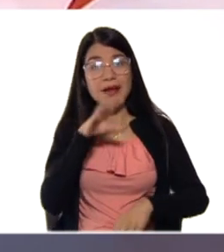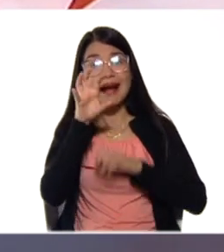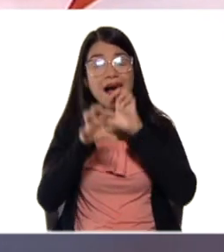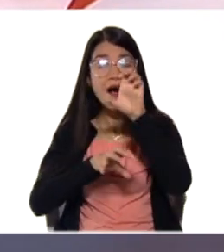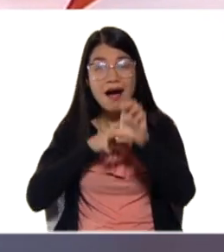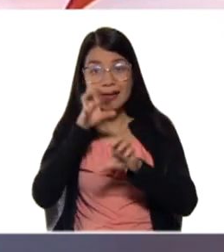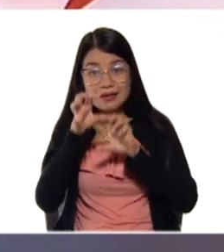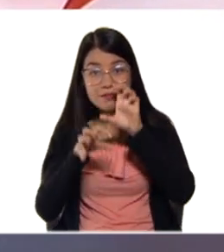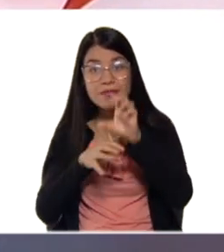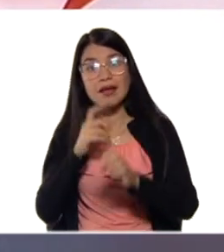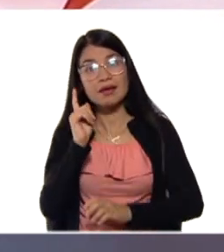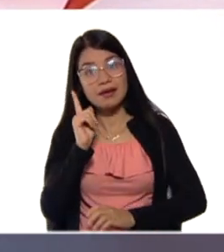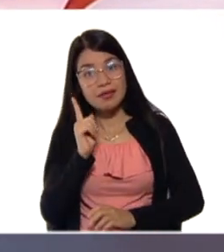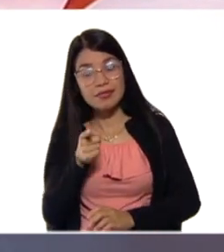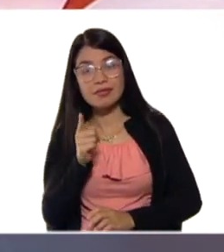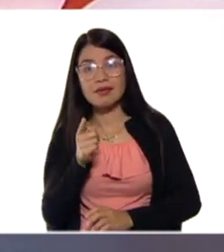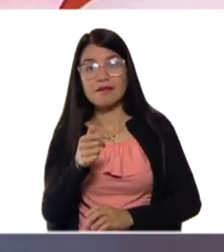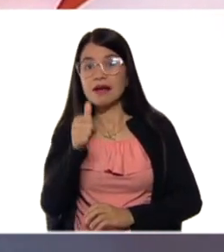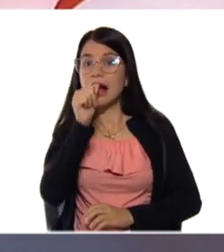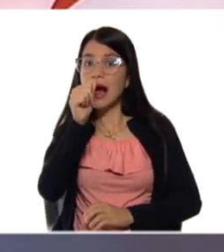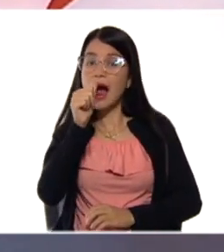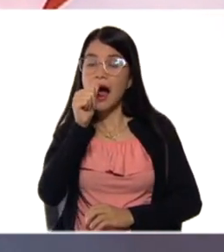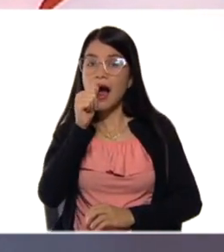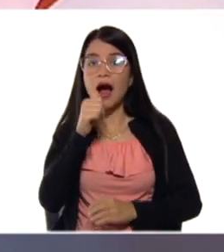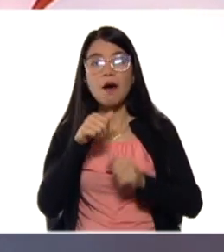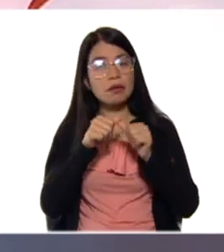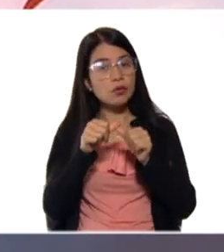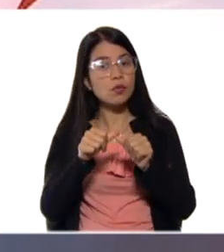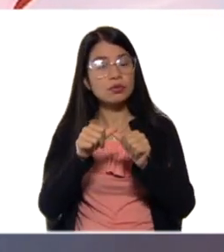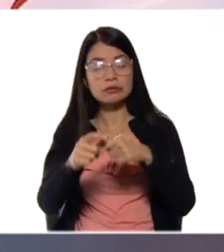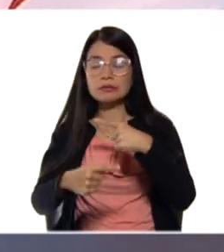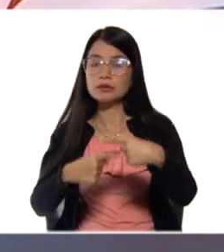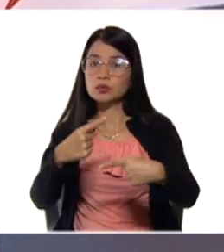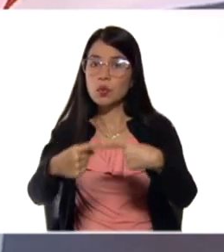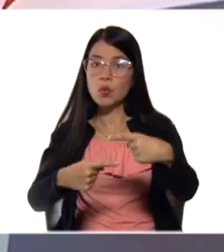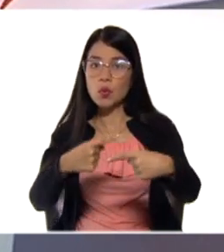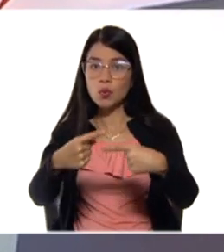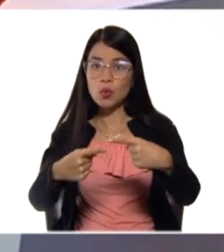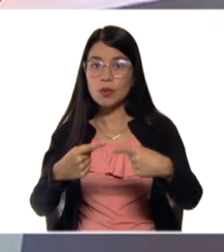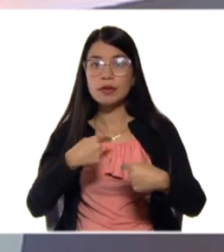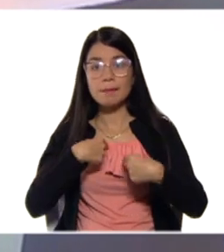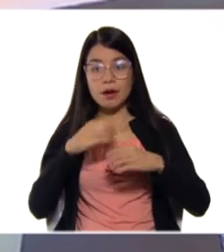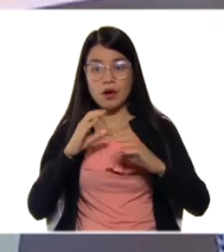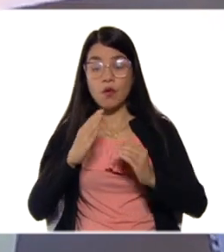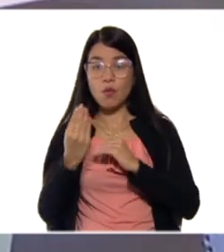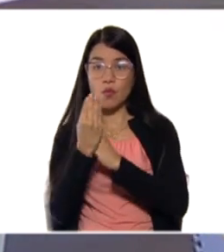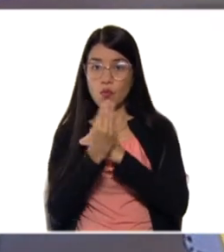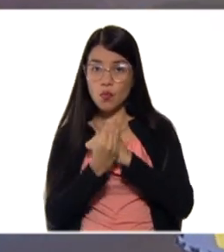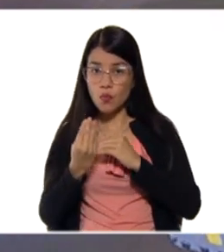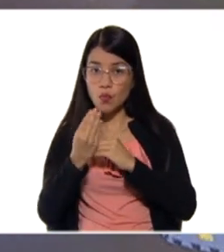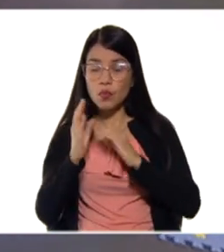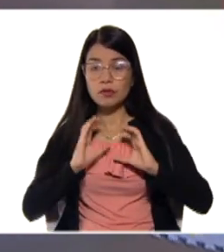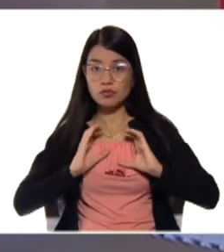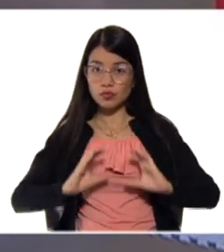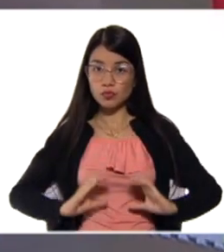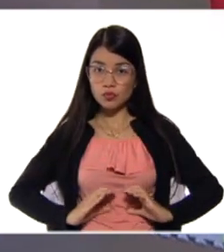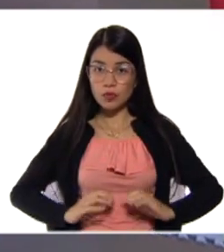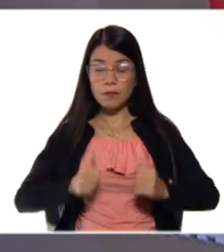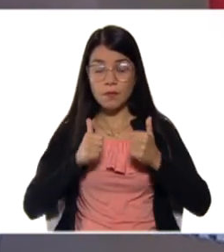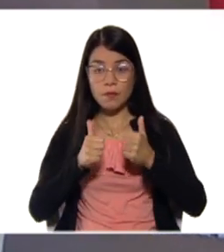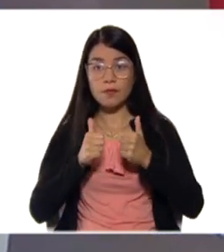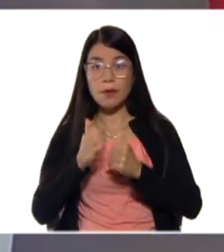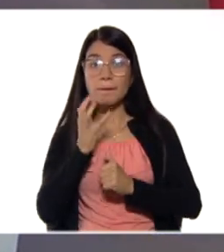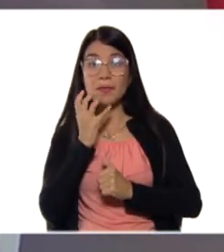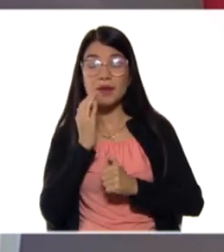deben tomar agua continuamente para mantener un equilibrio en su organismo. Las aves,